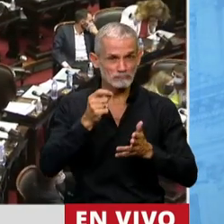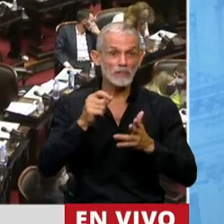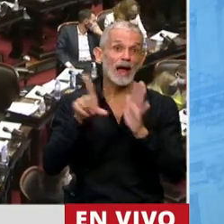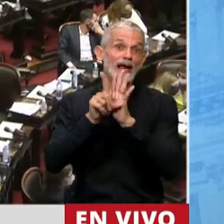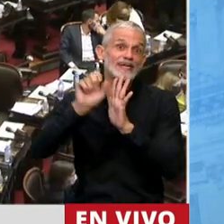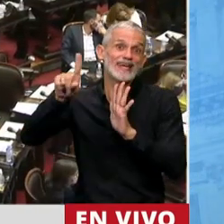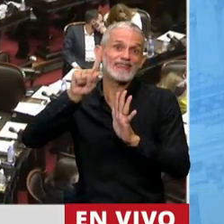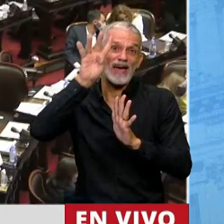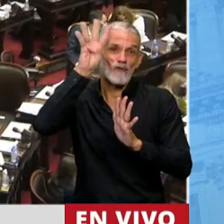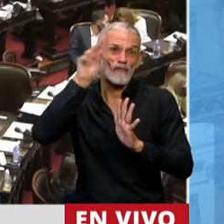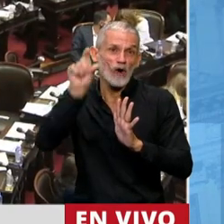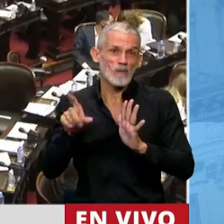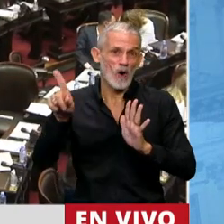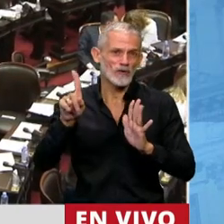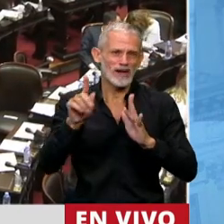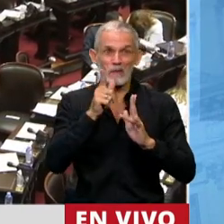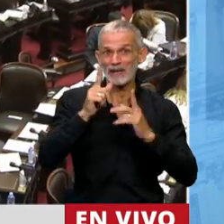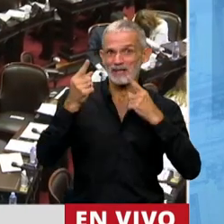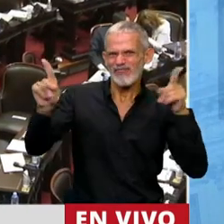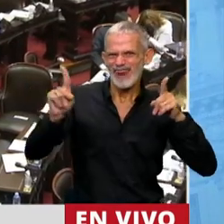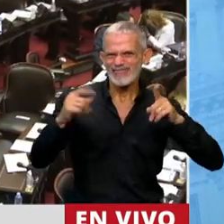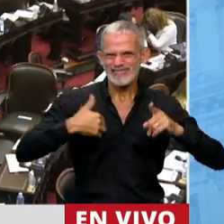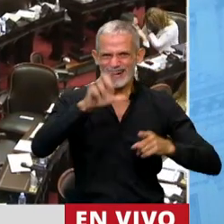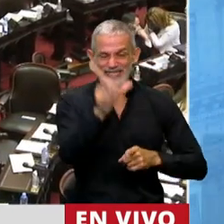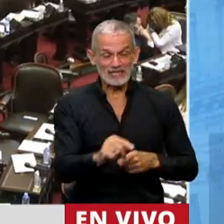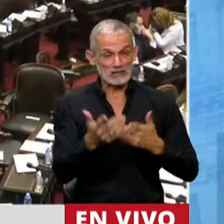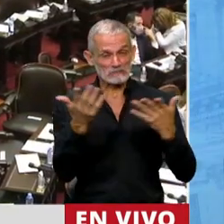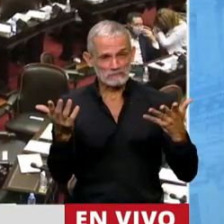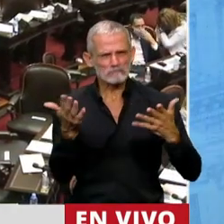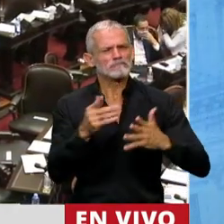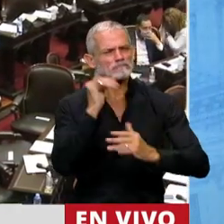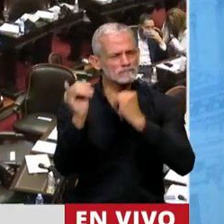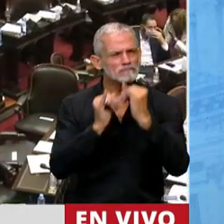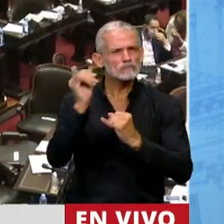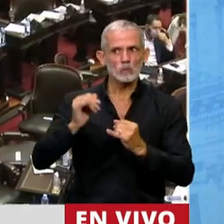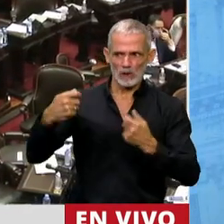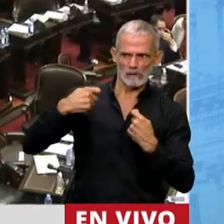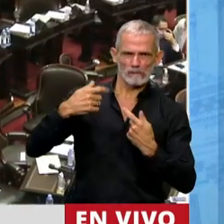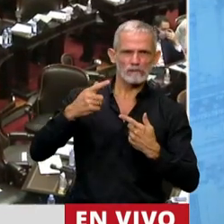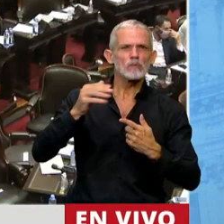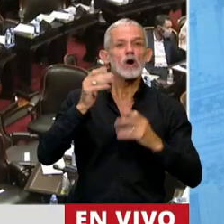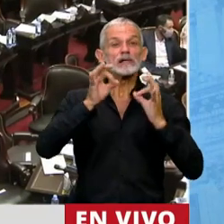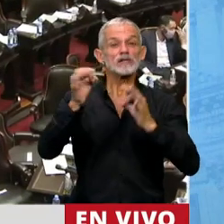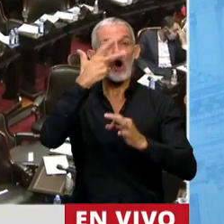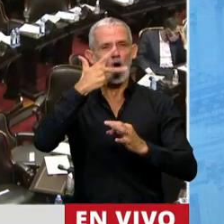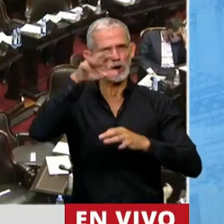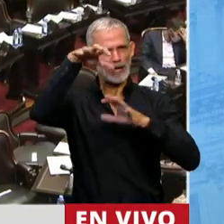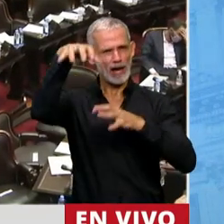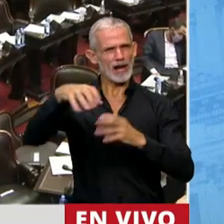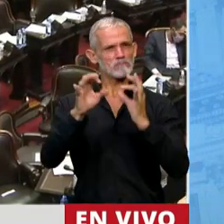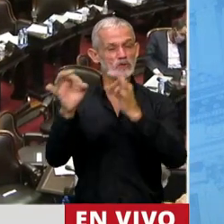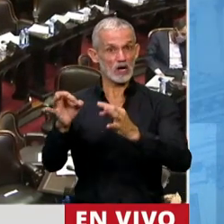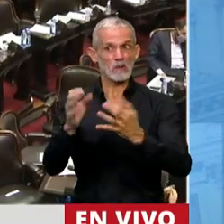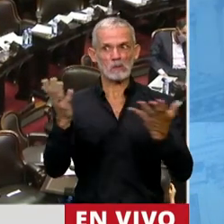de Formosa que son distintas al resto del país. Les cuento que después de intimidarnos cuando llegamos al hotel, la provincia nos dijo que